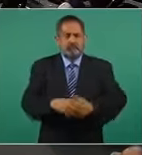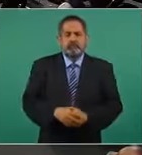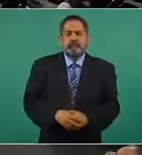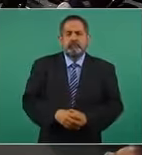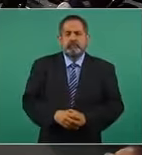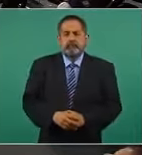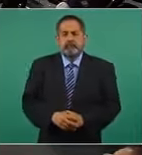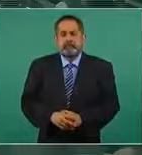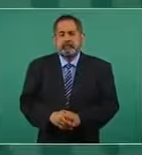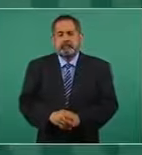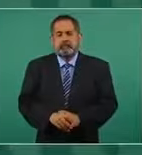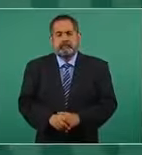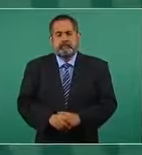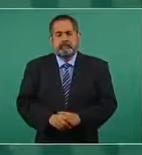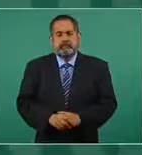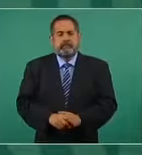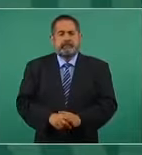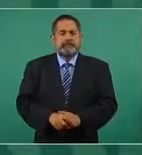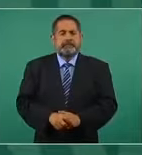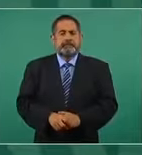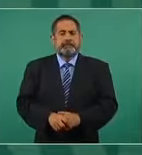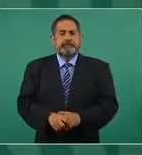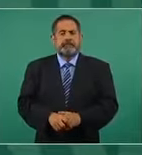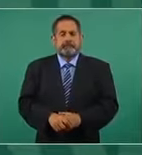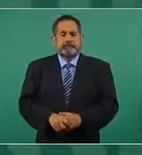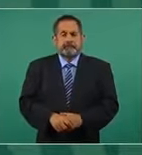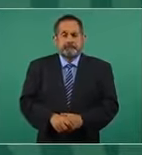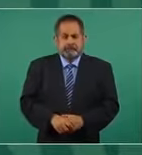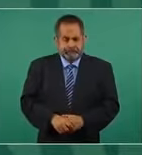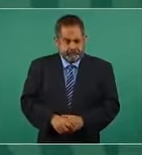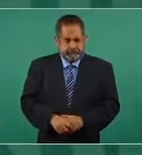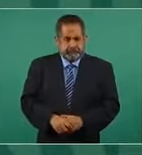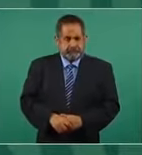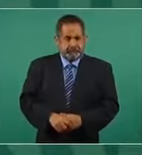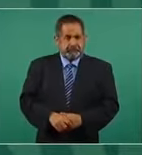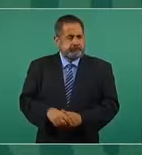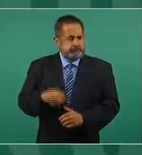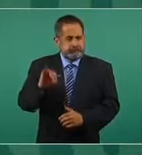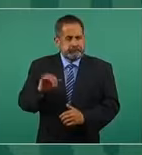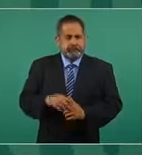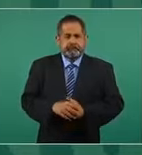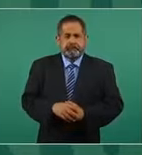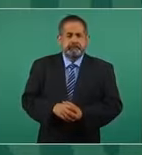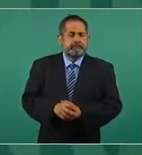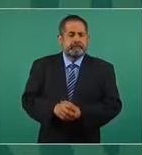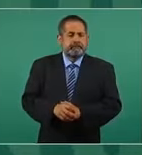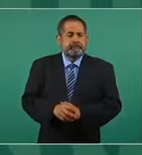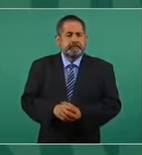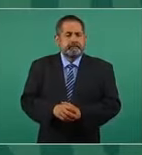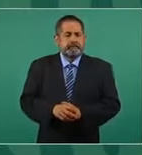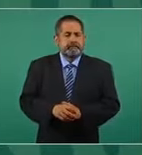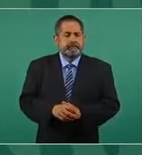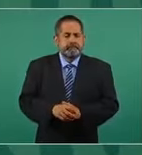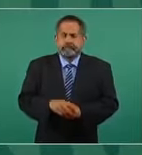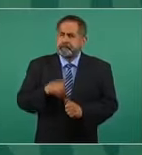Sí, en la época,